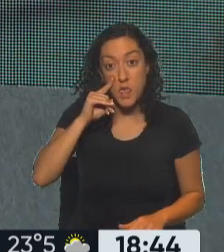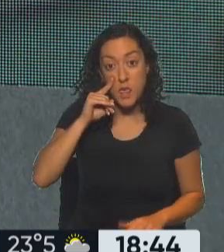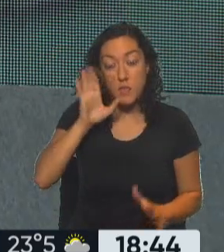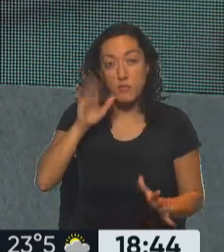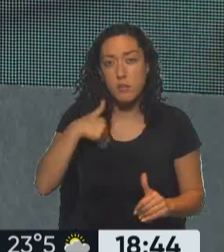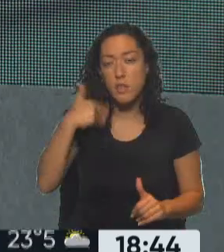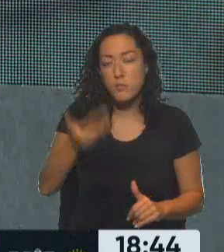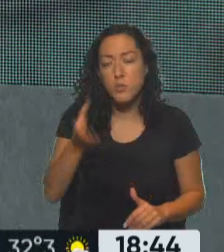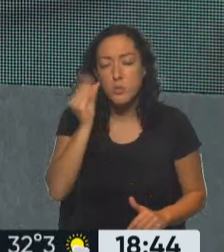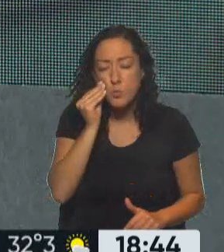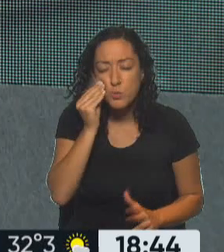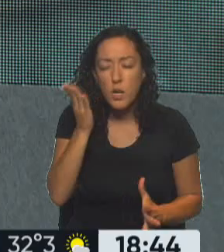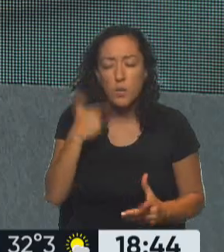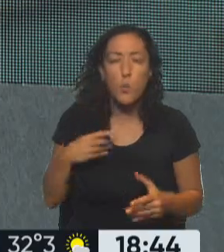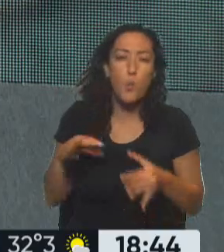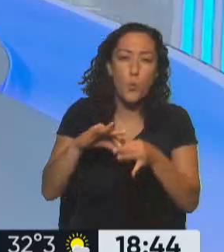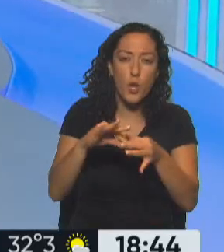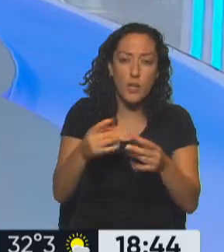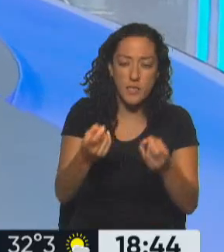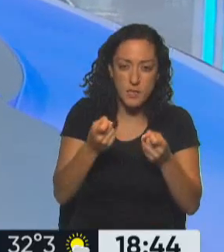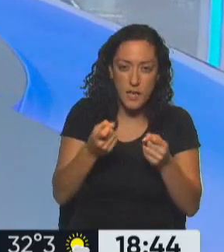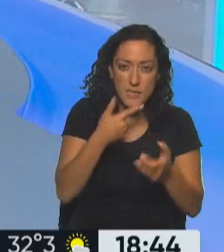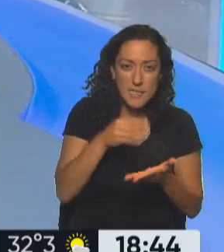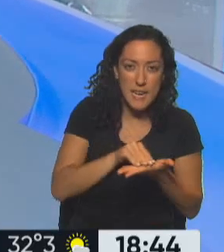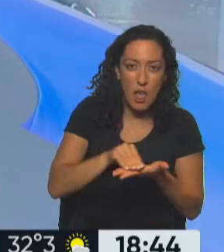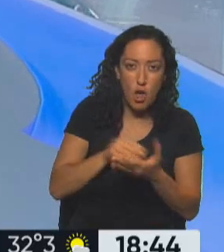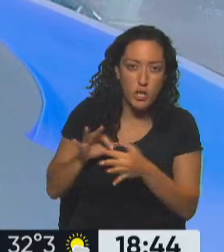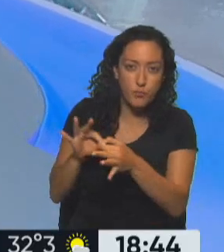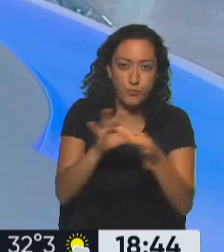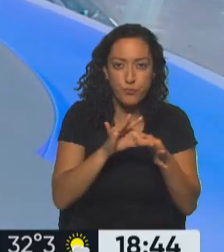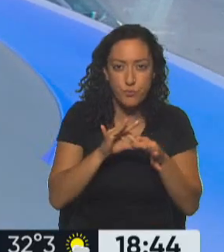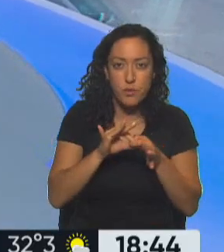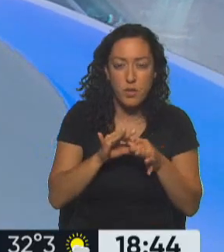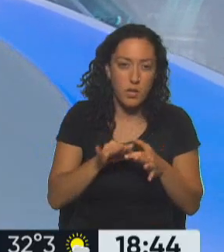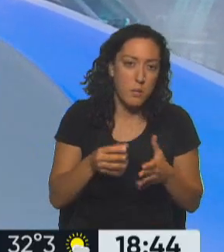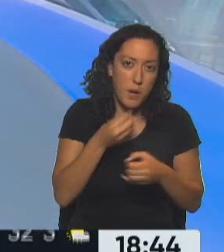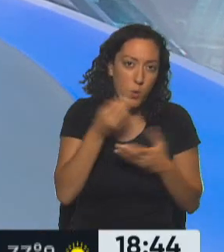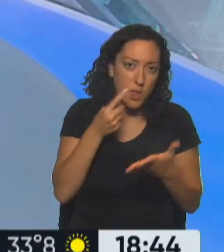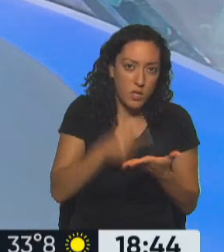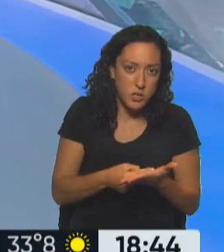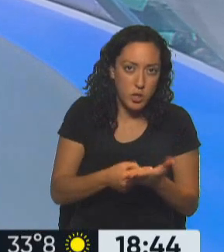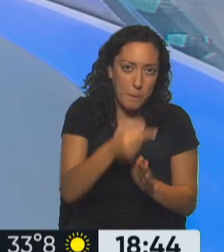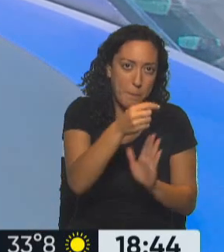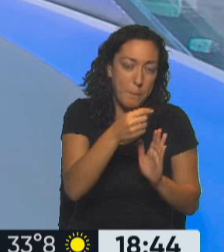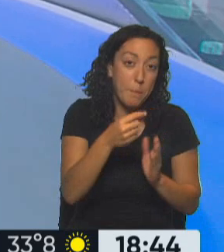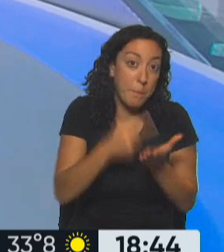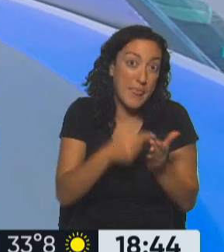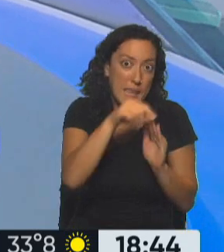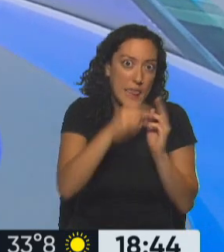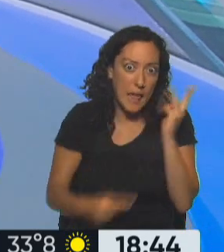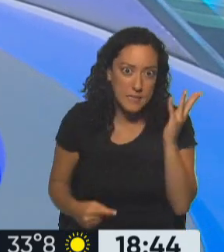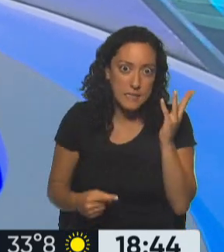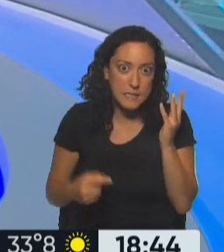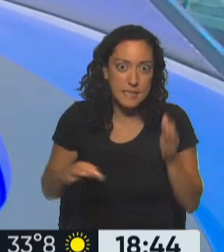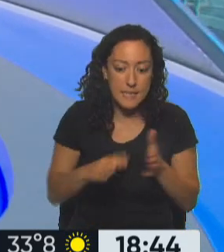Bueno, ¿te citás una unión en celadores para cualquier cosa? Claro, sí, muchas medidas de este año van a ser... Ahí está la mujer